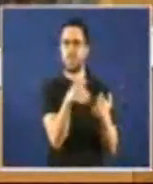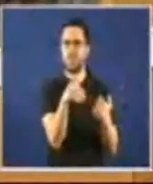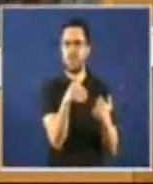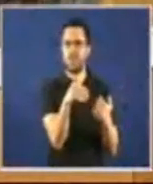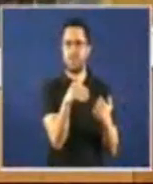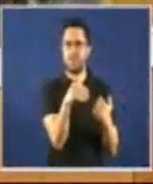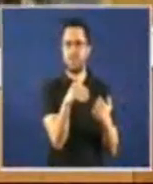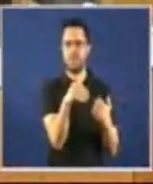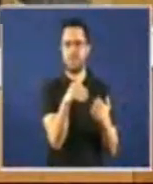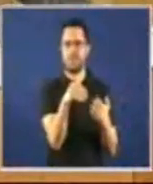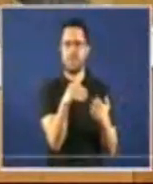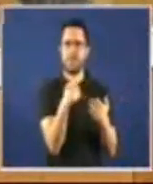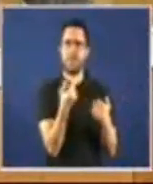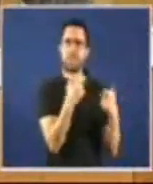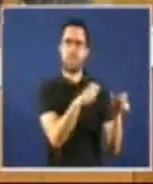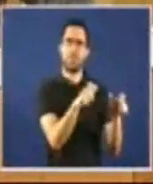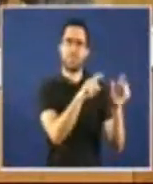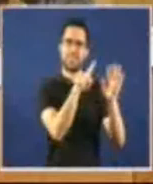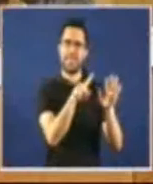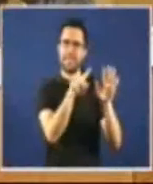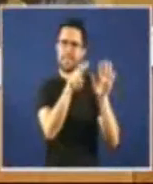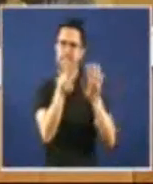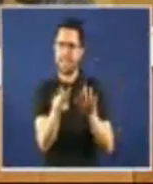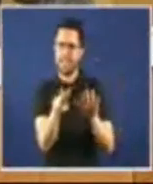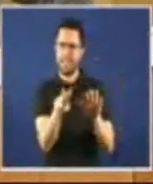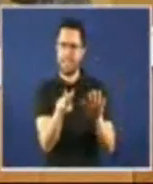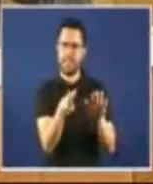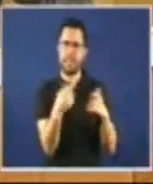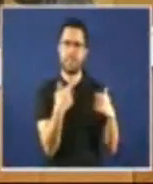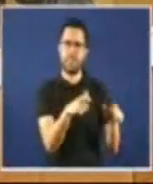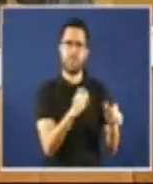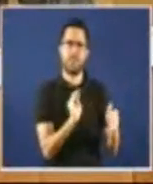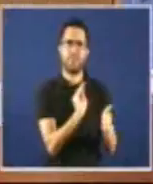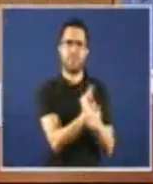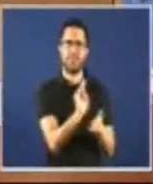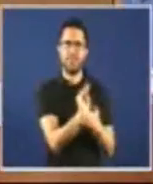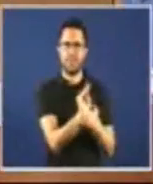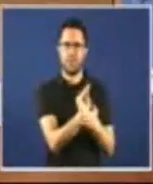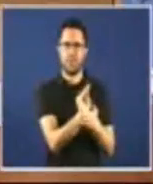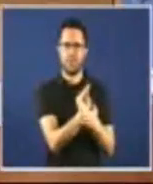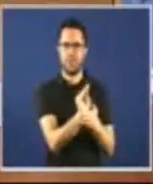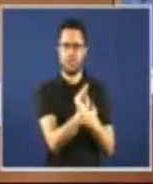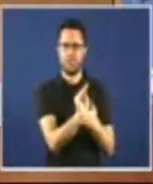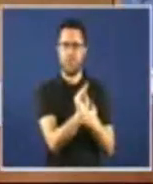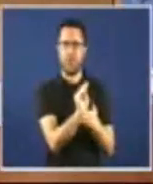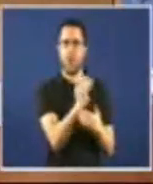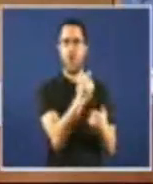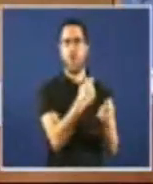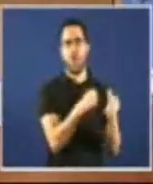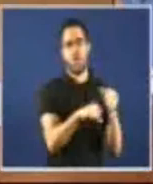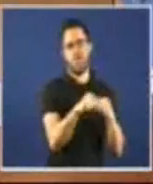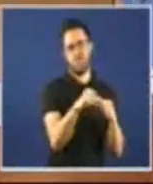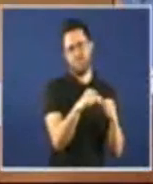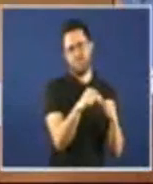investimentos reais e transferencia de capital para investimentos finanzar investimentos ou precios de capital activas